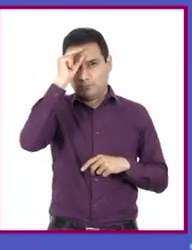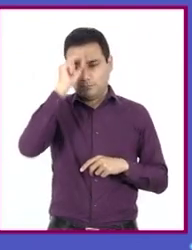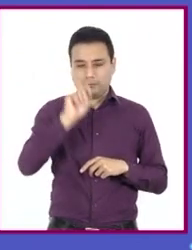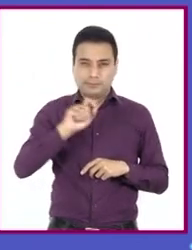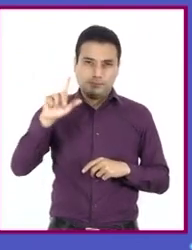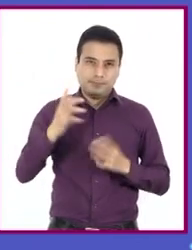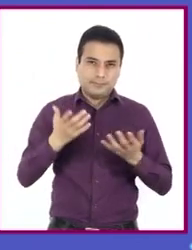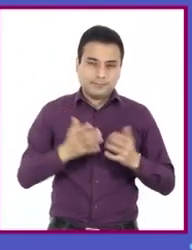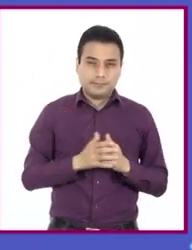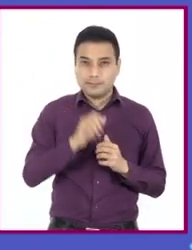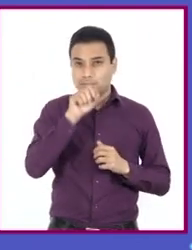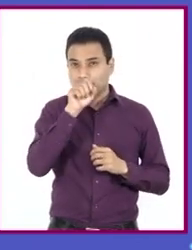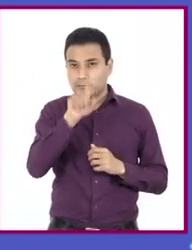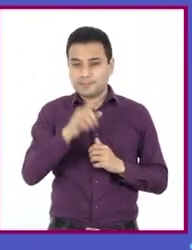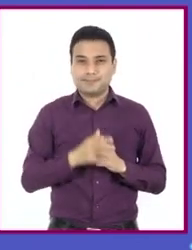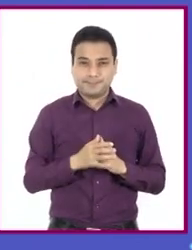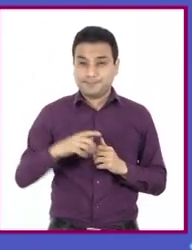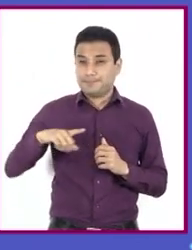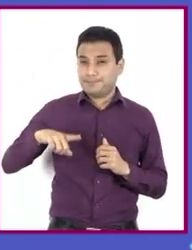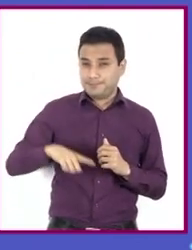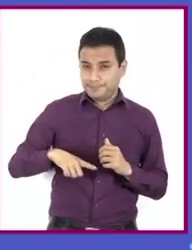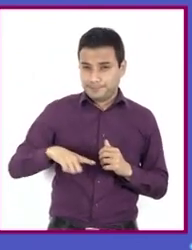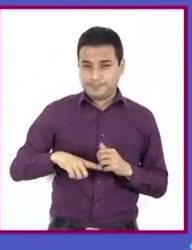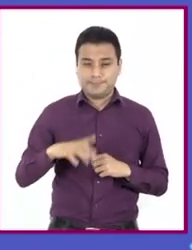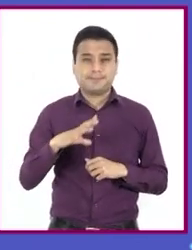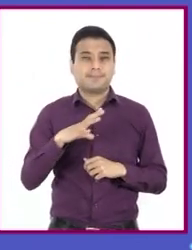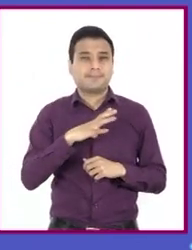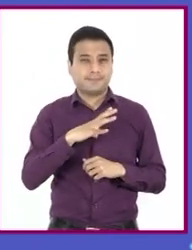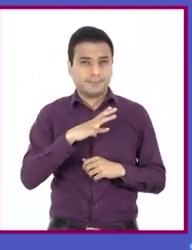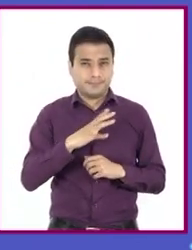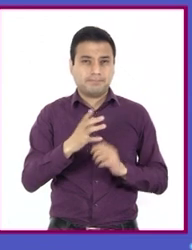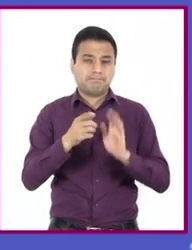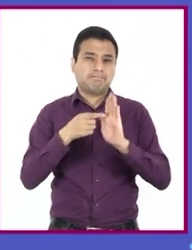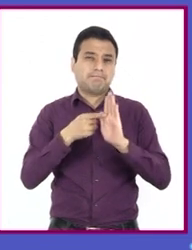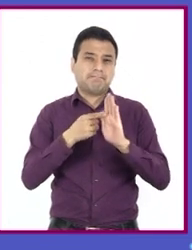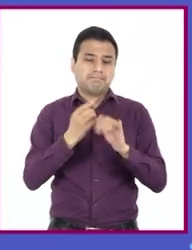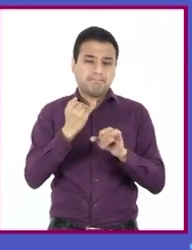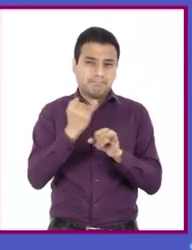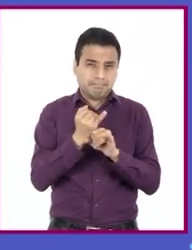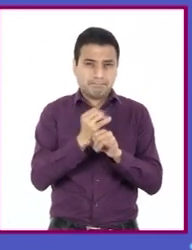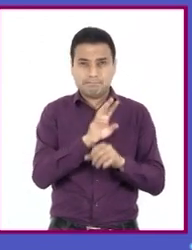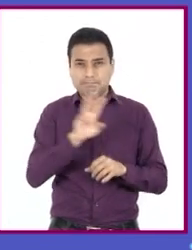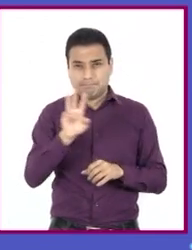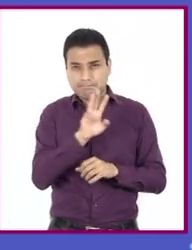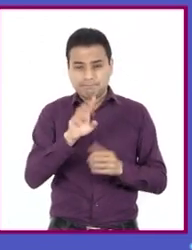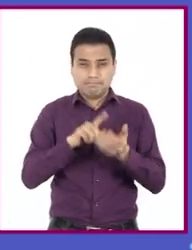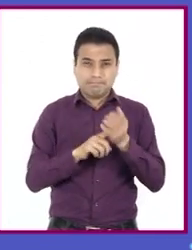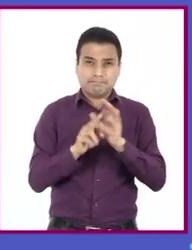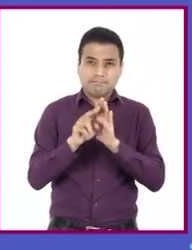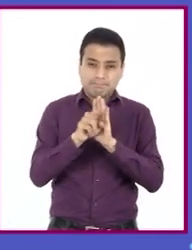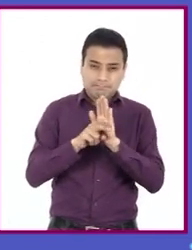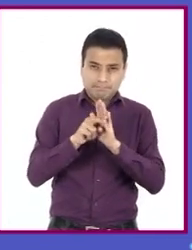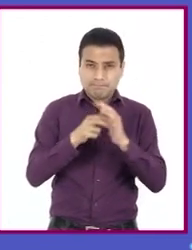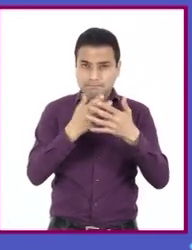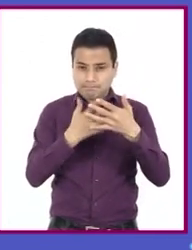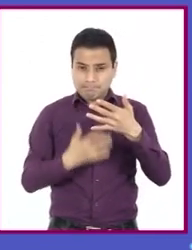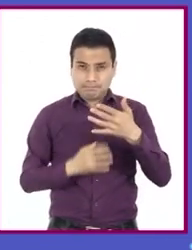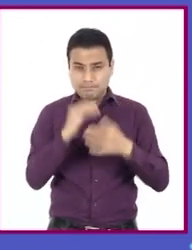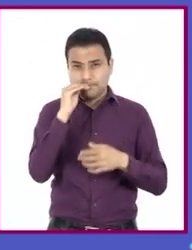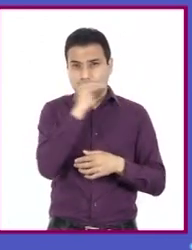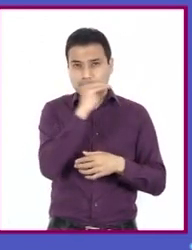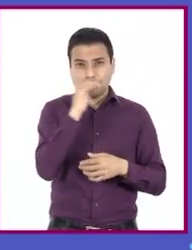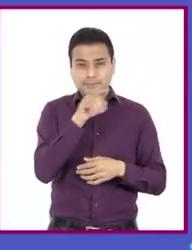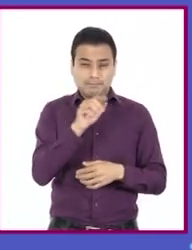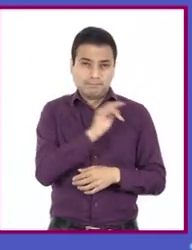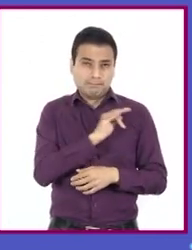material. Varios organismos gubernamentales tienen presencia en sitios donde se almacenan videos de manera gratuita y ahí se pueden